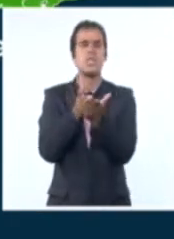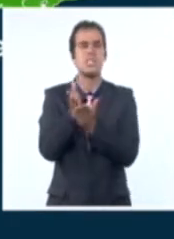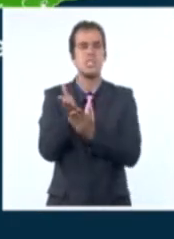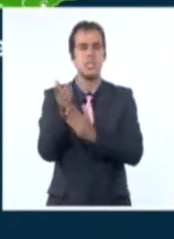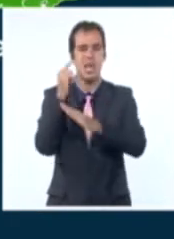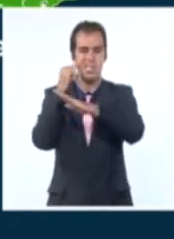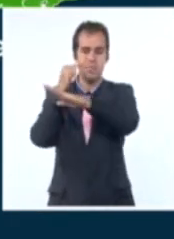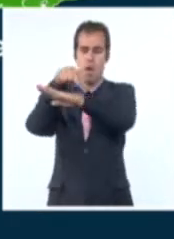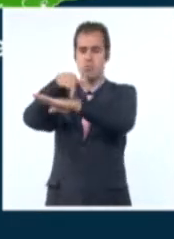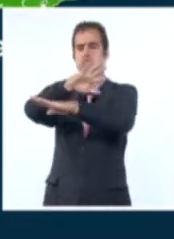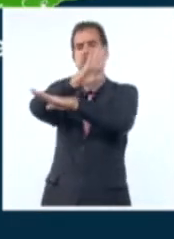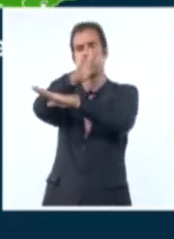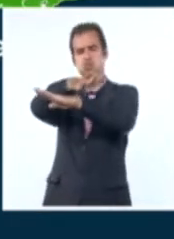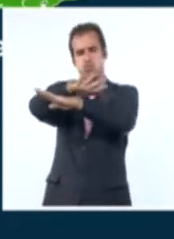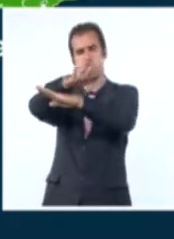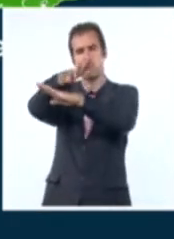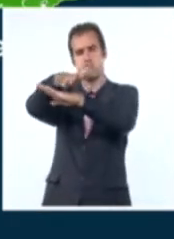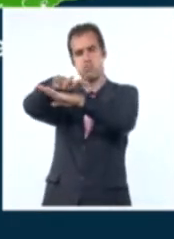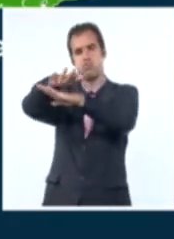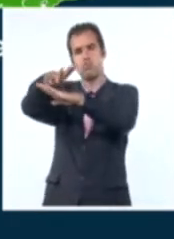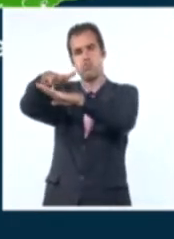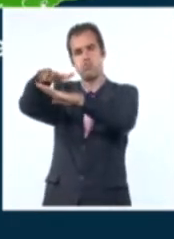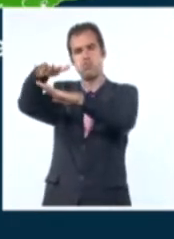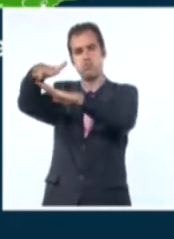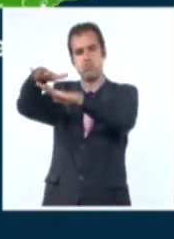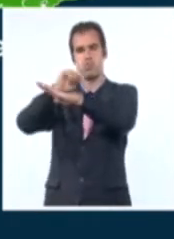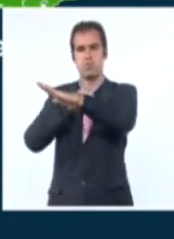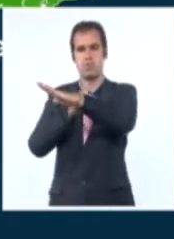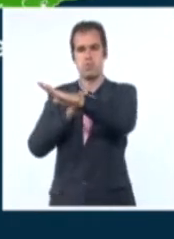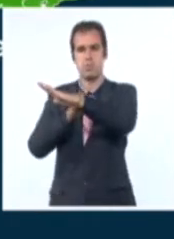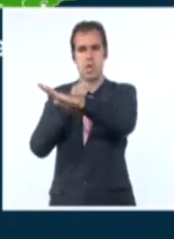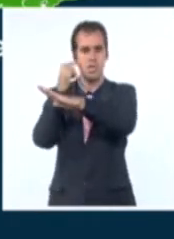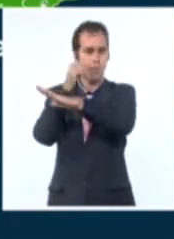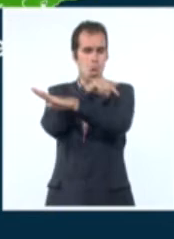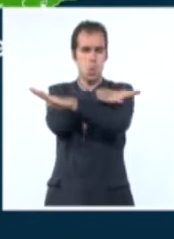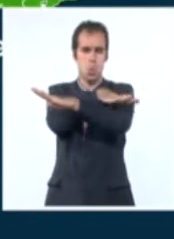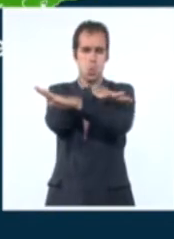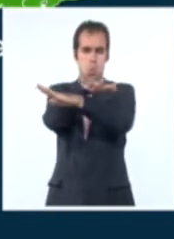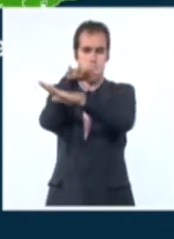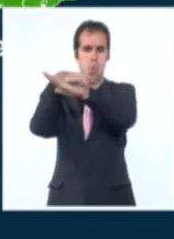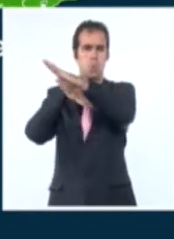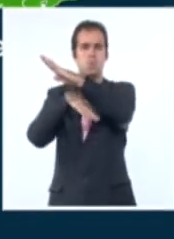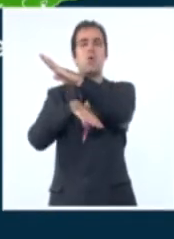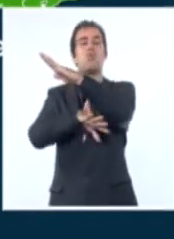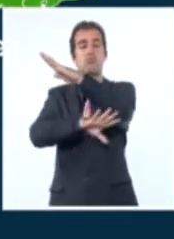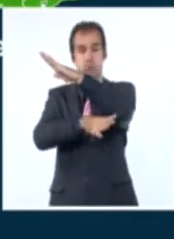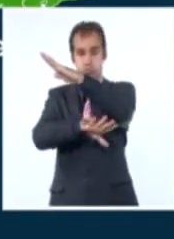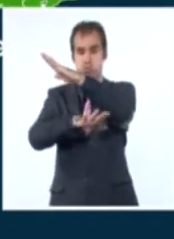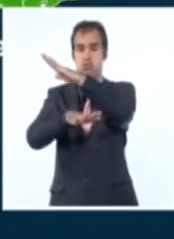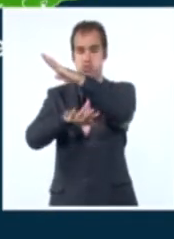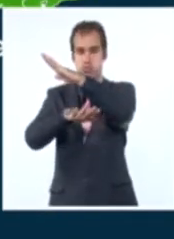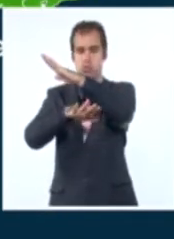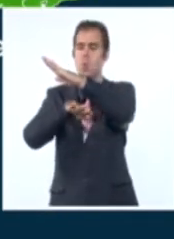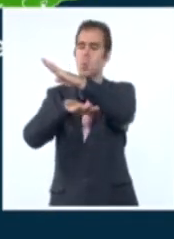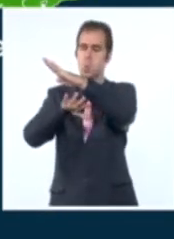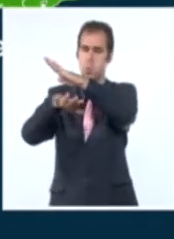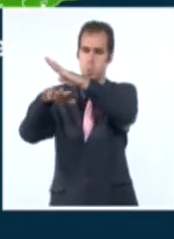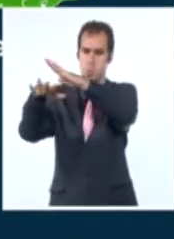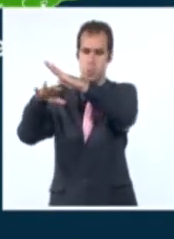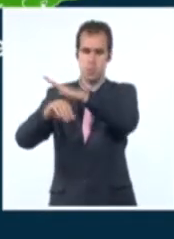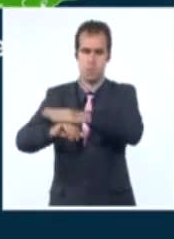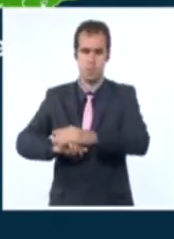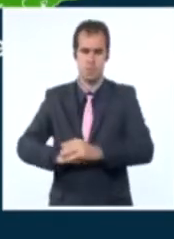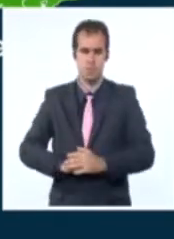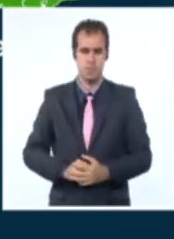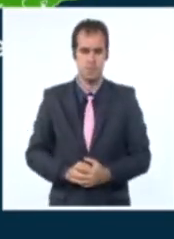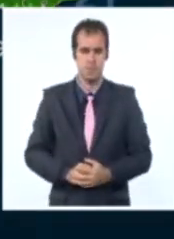irán disminuyendo a oleaje durante el transcurso del día y tendremos en el resto de los litorales poco oleaje. También oleaje en la costa sur oriental también disminuirá con el avance